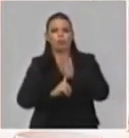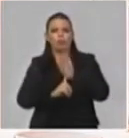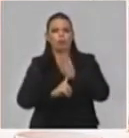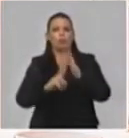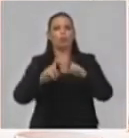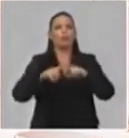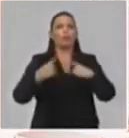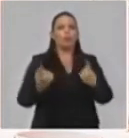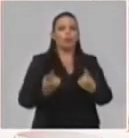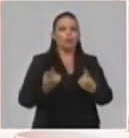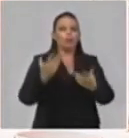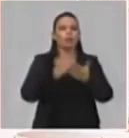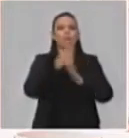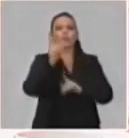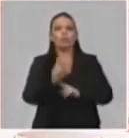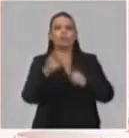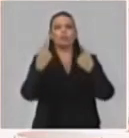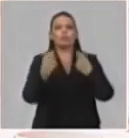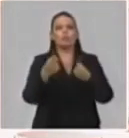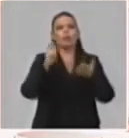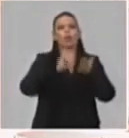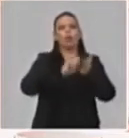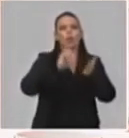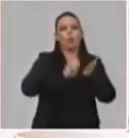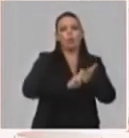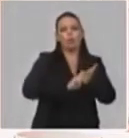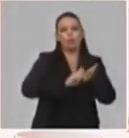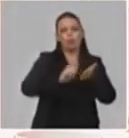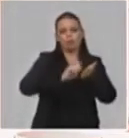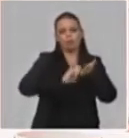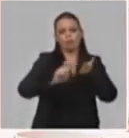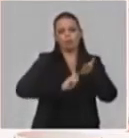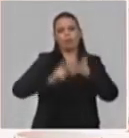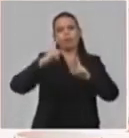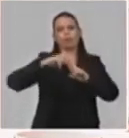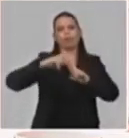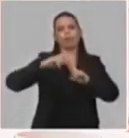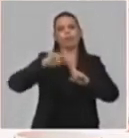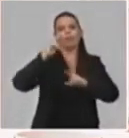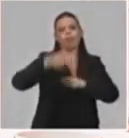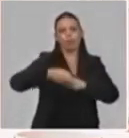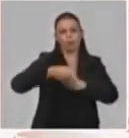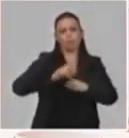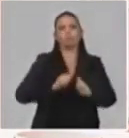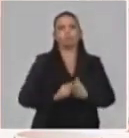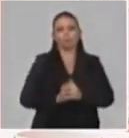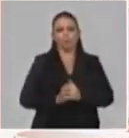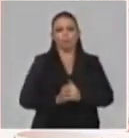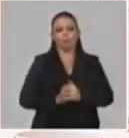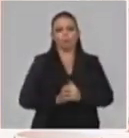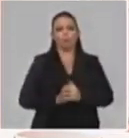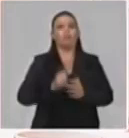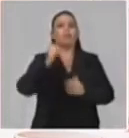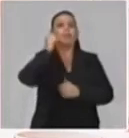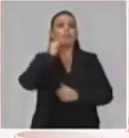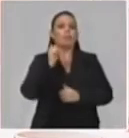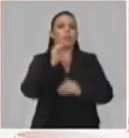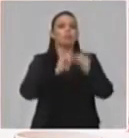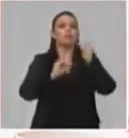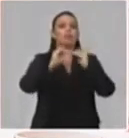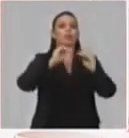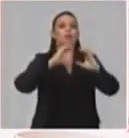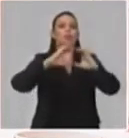copiar las tareas que se estaban orientando y después, bueno, se retransmitieron. También, bueno, por otra parte, el Ministerio de